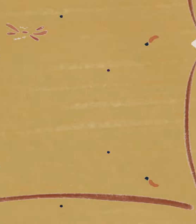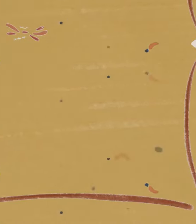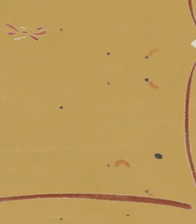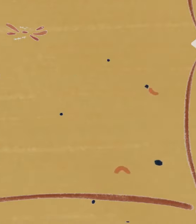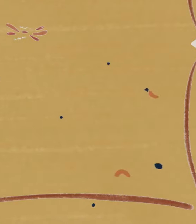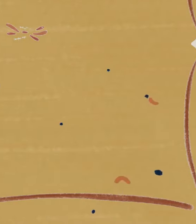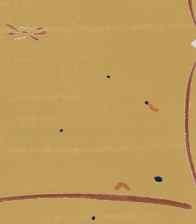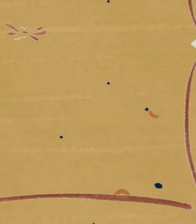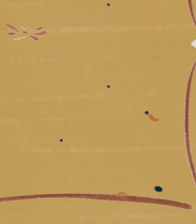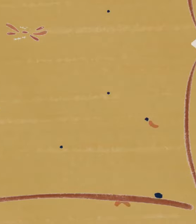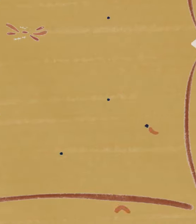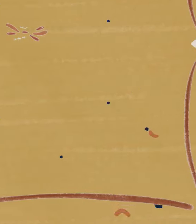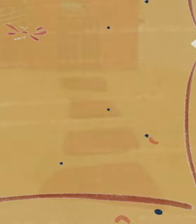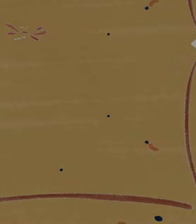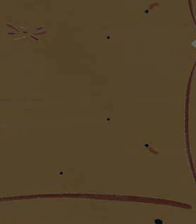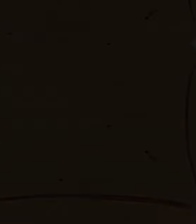¡Viva! Gracias ver el video.